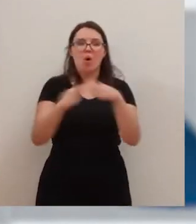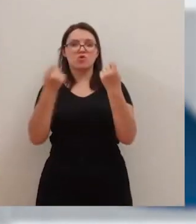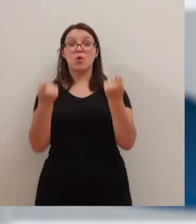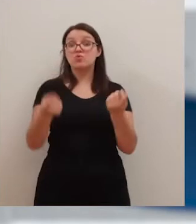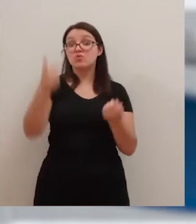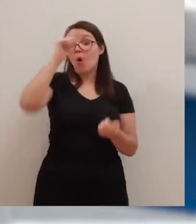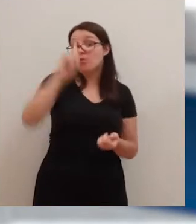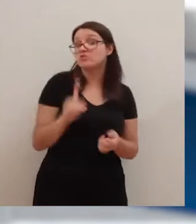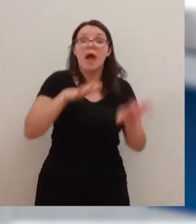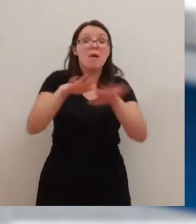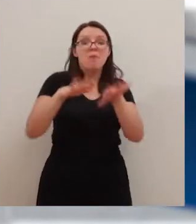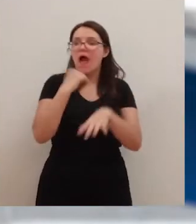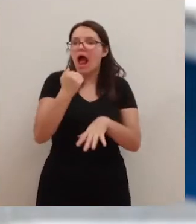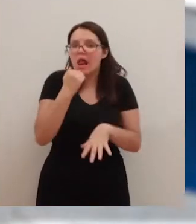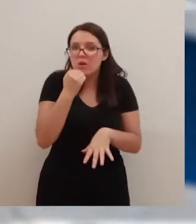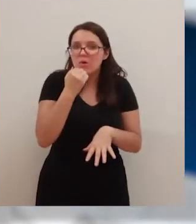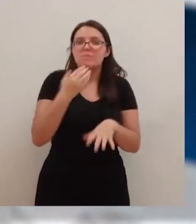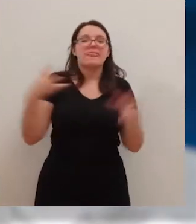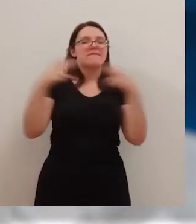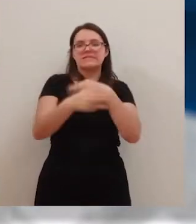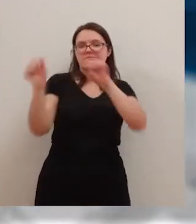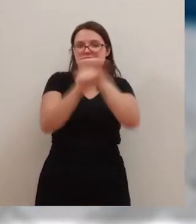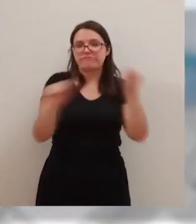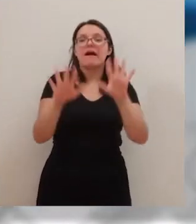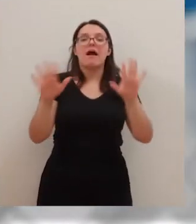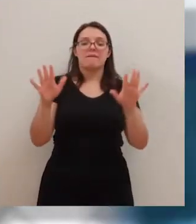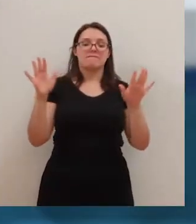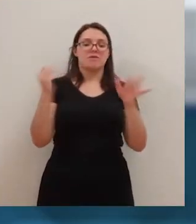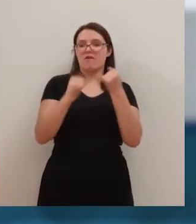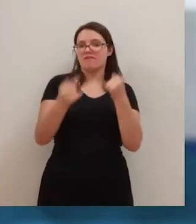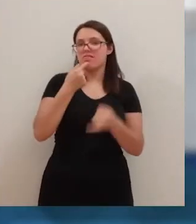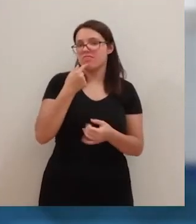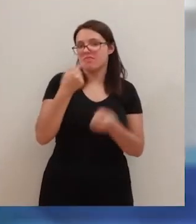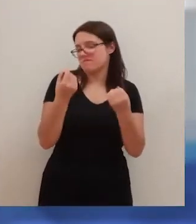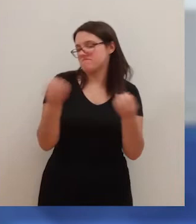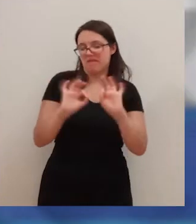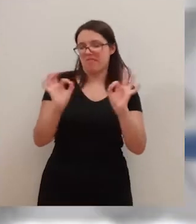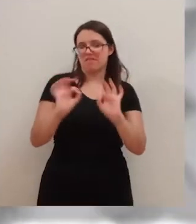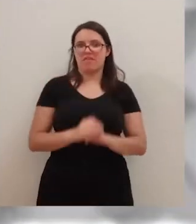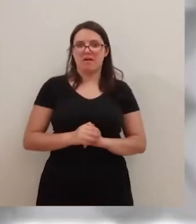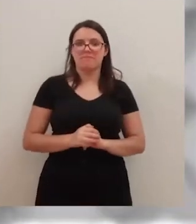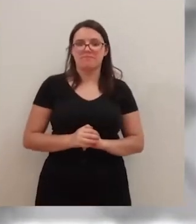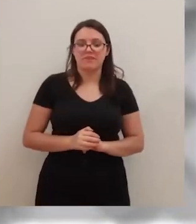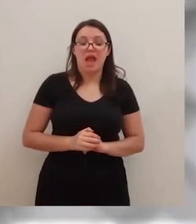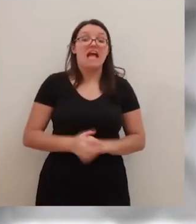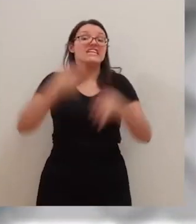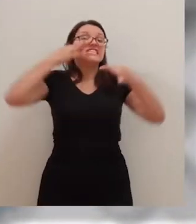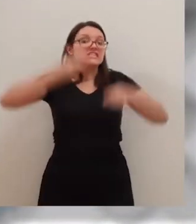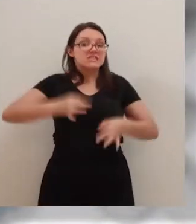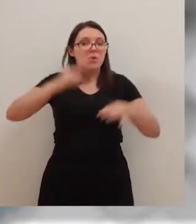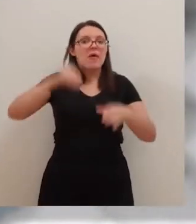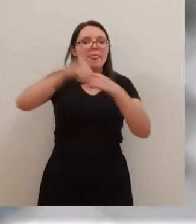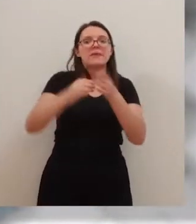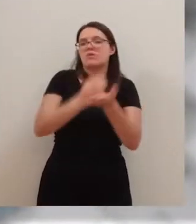movida y demás, pero decir que eso, total seguridad